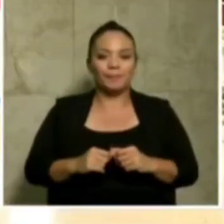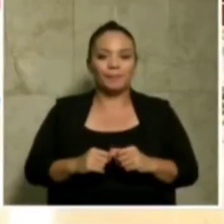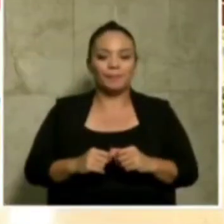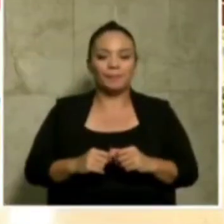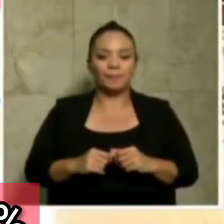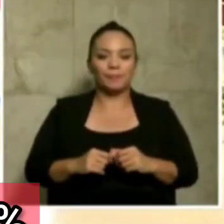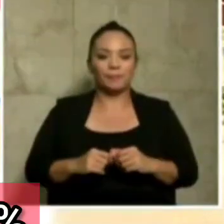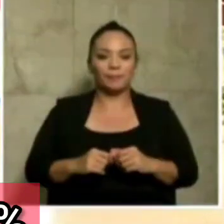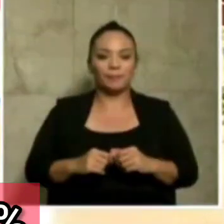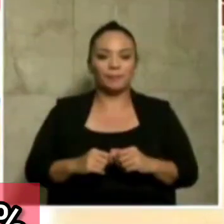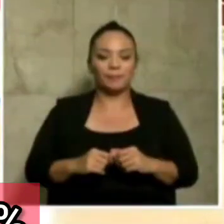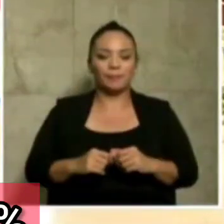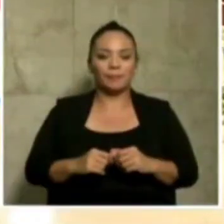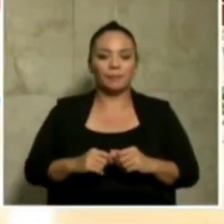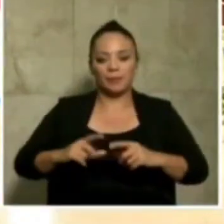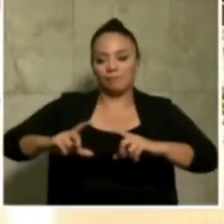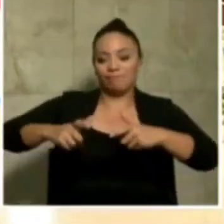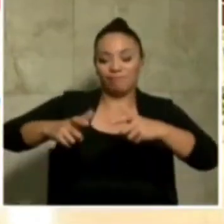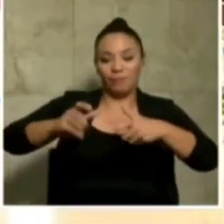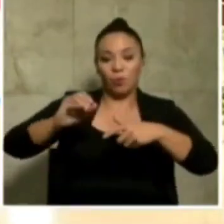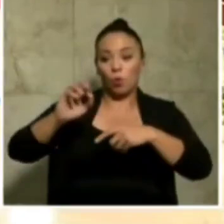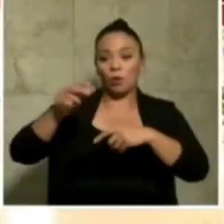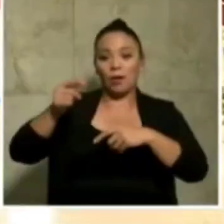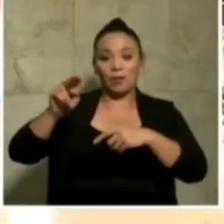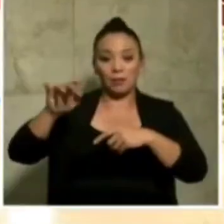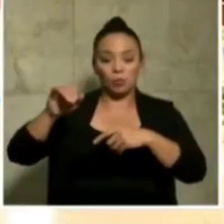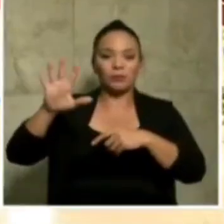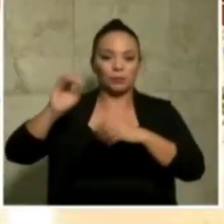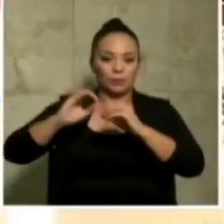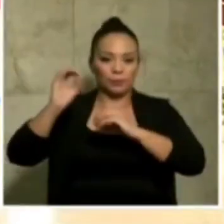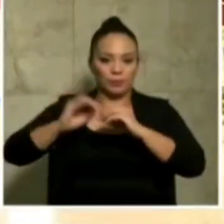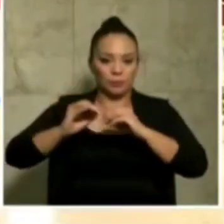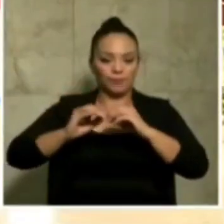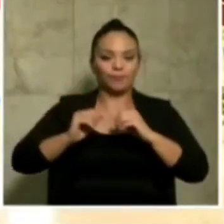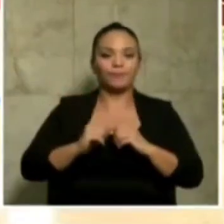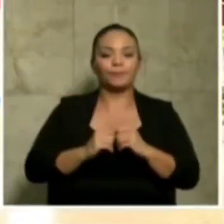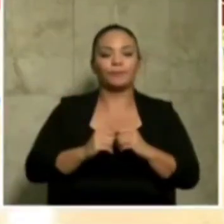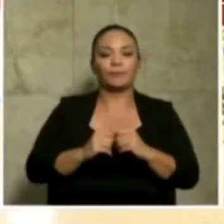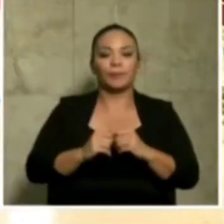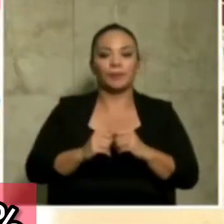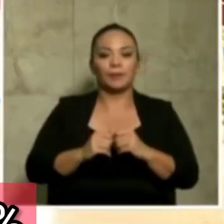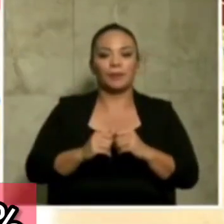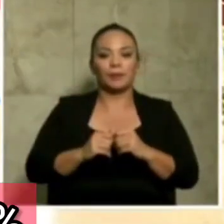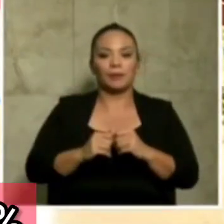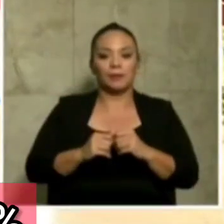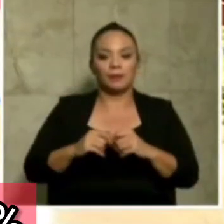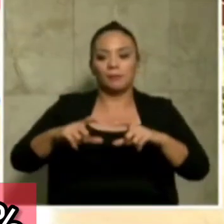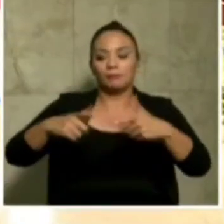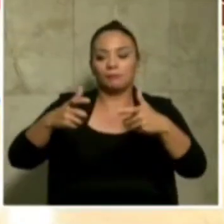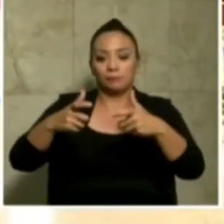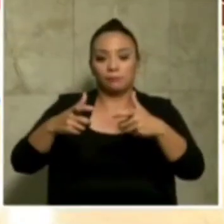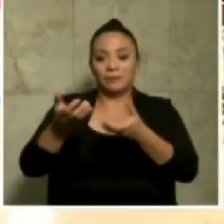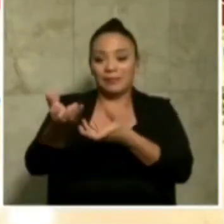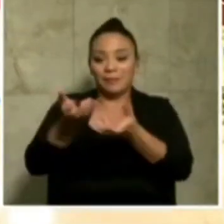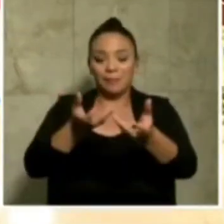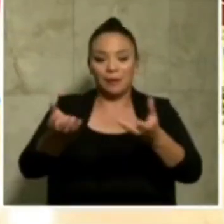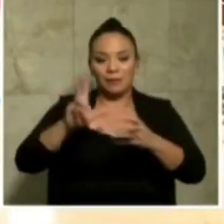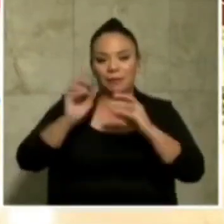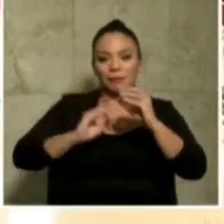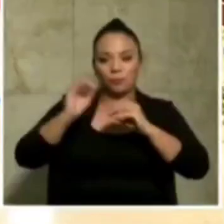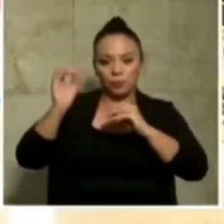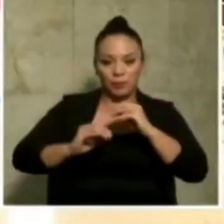este. Los residuos orgánicos son un 50%. Los residuos orgánicos, los residuos valorizables, que son los separables, son un 30%.